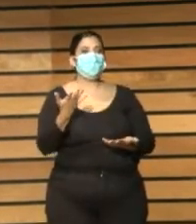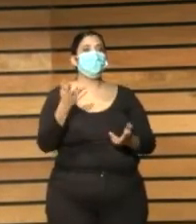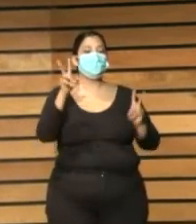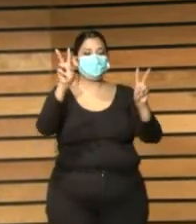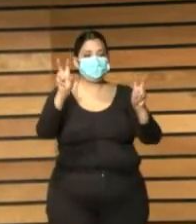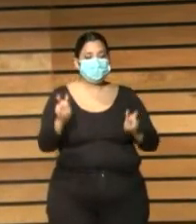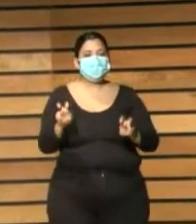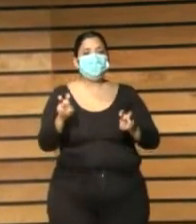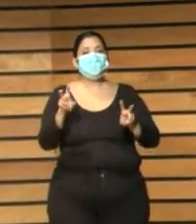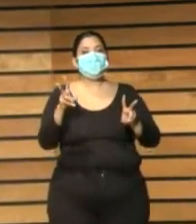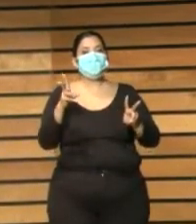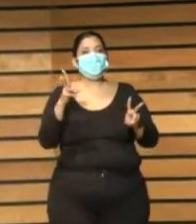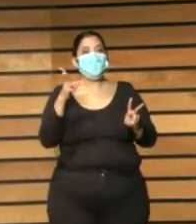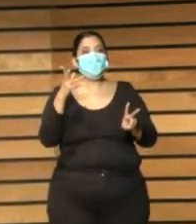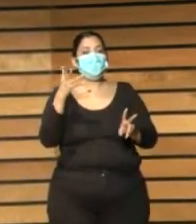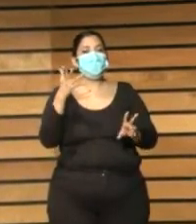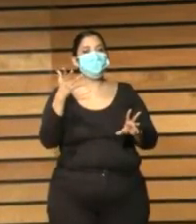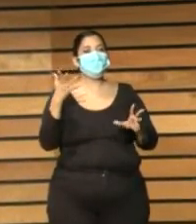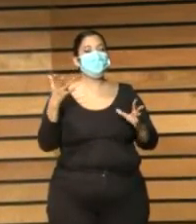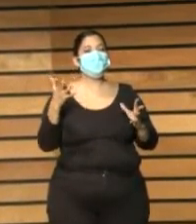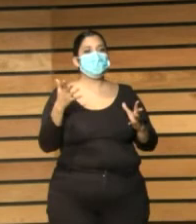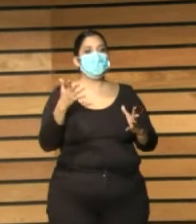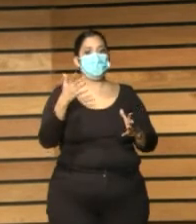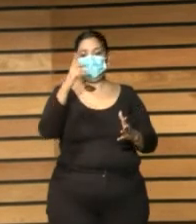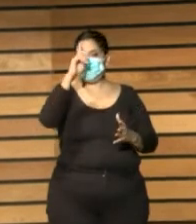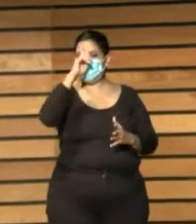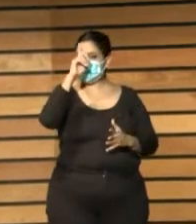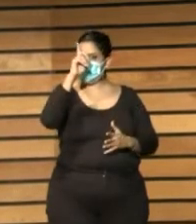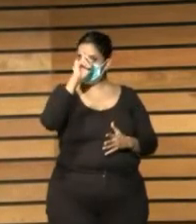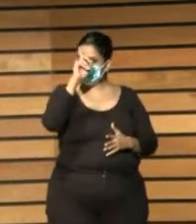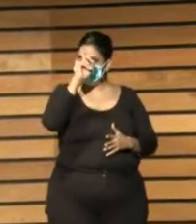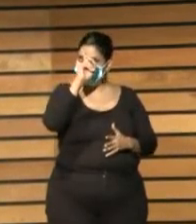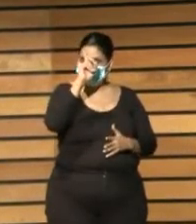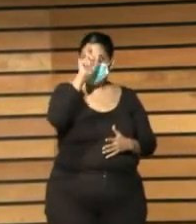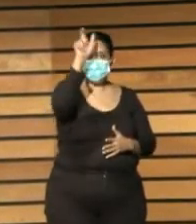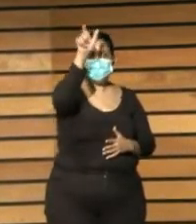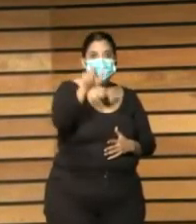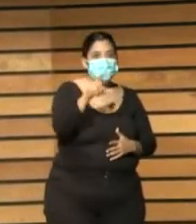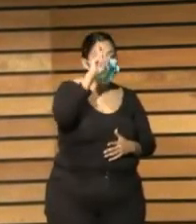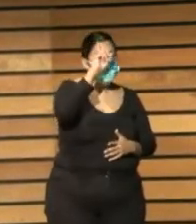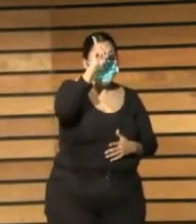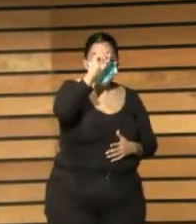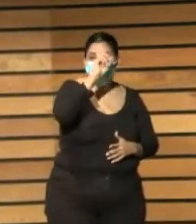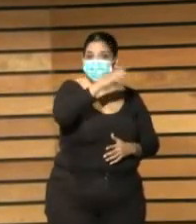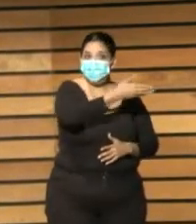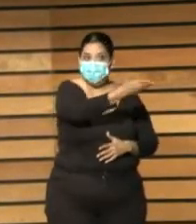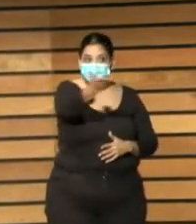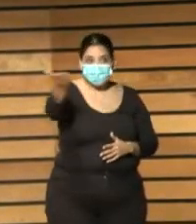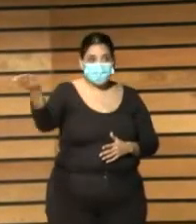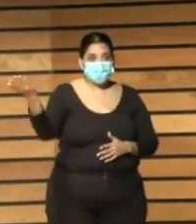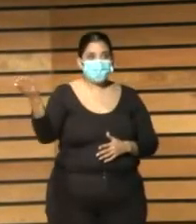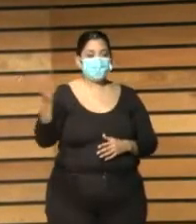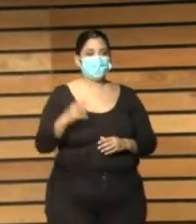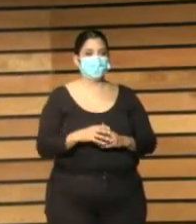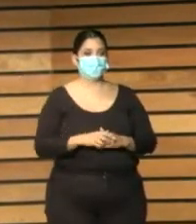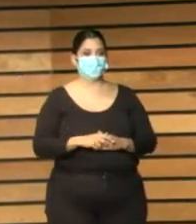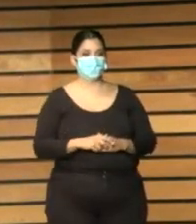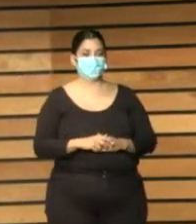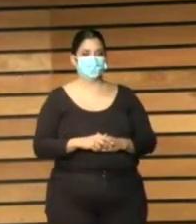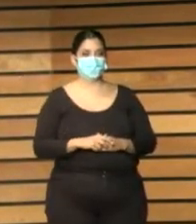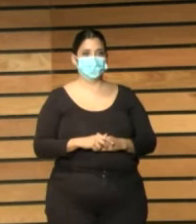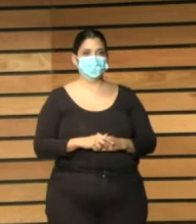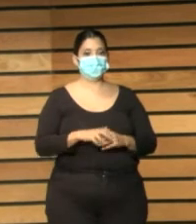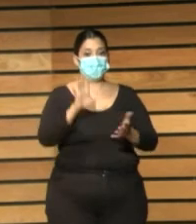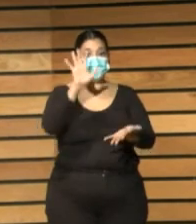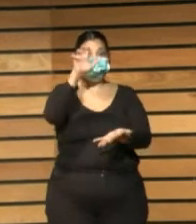el desconocimiento que tiene la gente de uno de la existencia